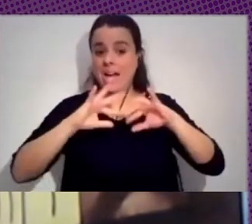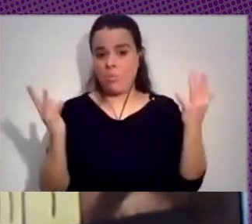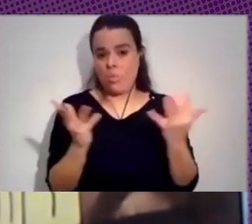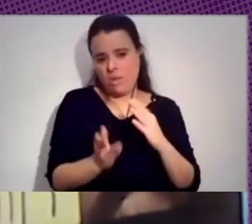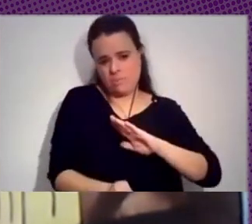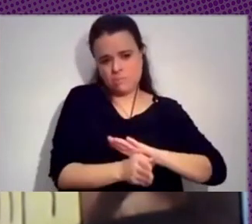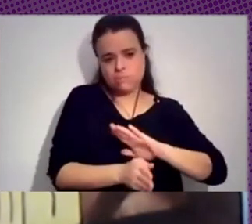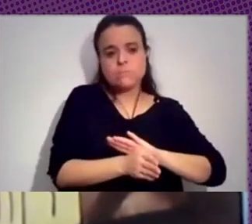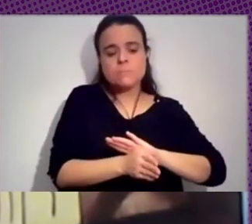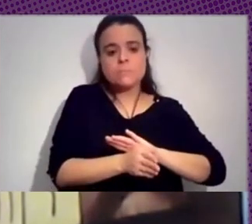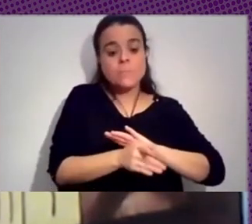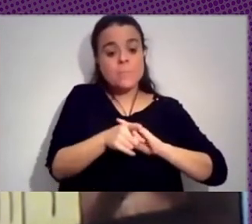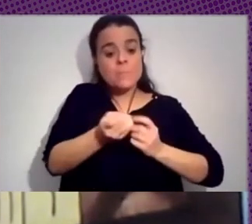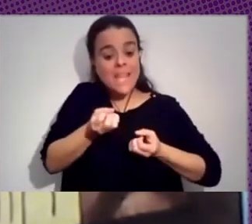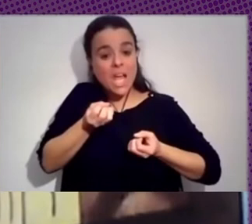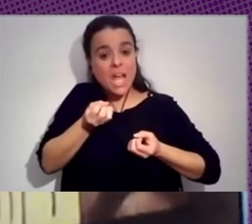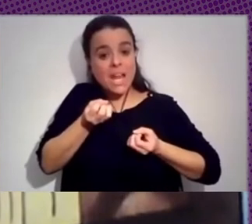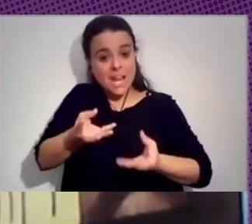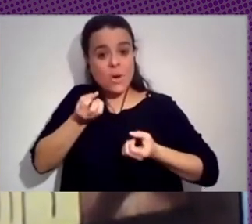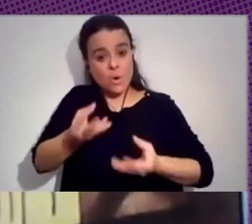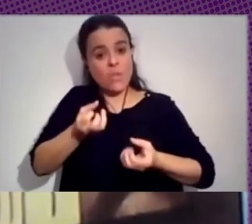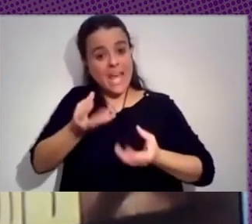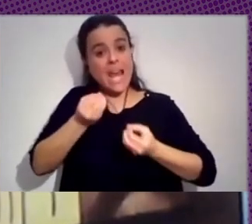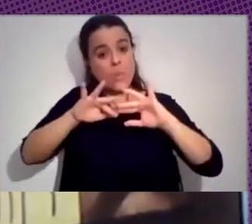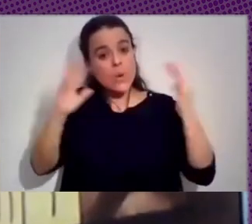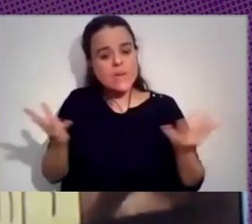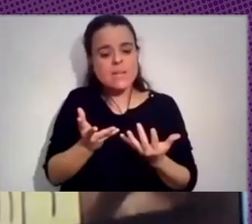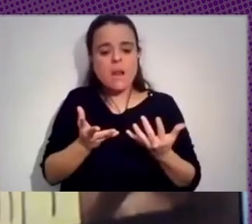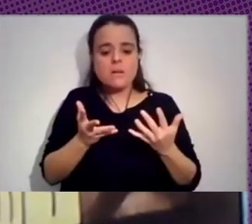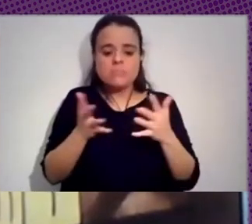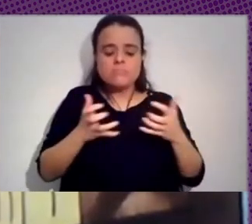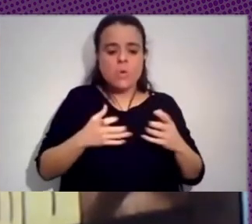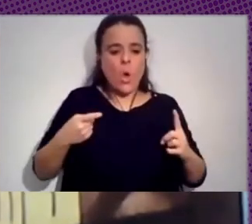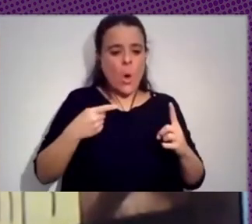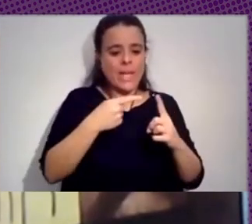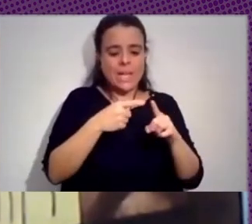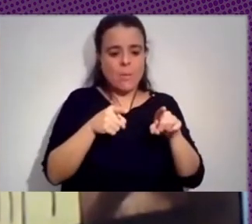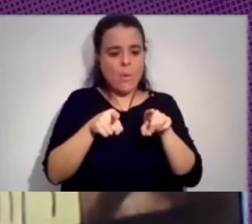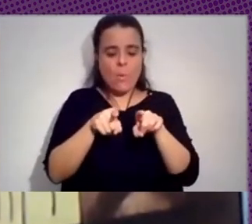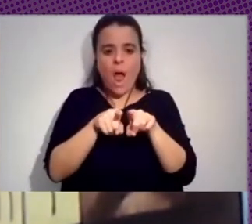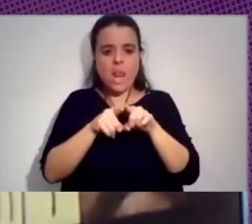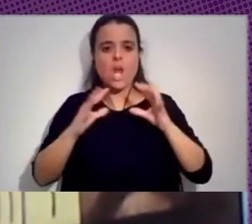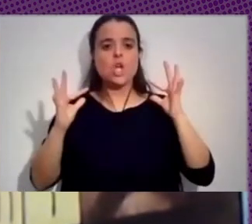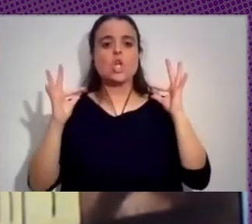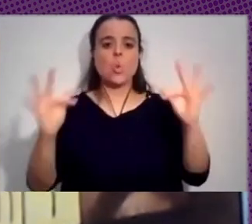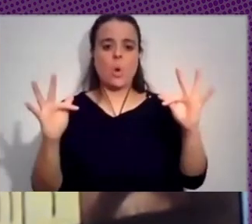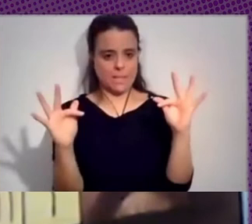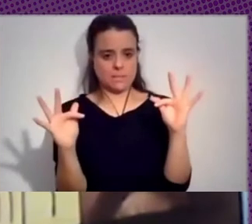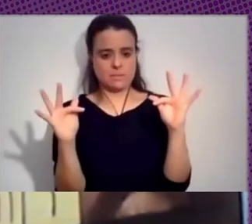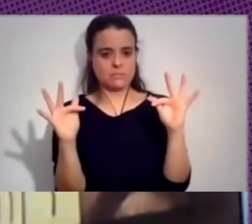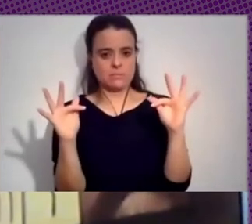quienes redactaron la Declaración Universal fue tratar de encontrar la forma de poner un nunca más, nunca más que es una terminología que para quienes